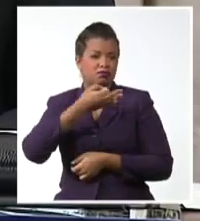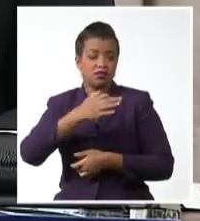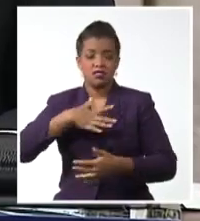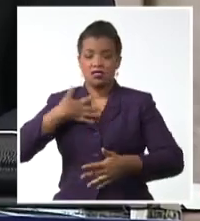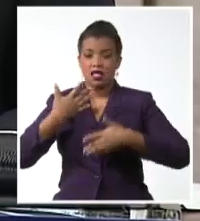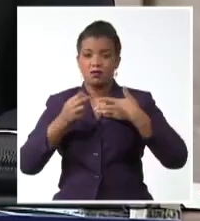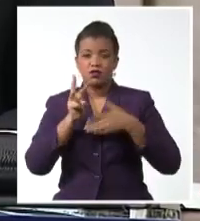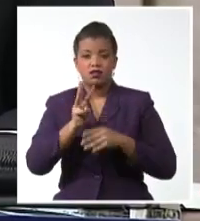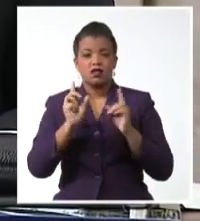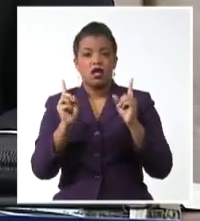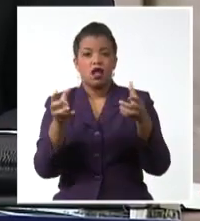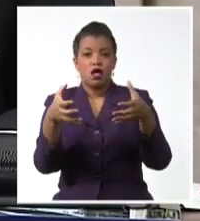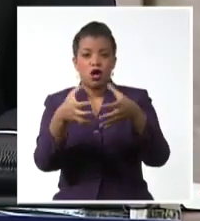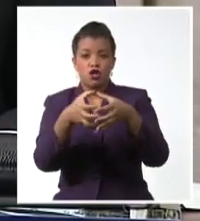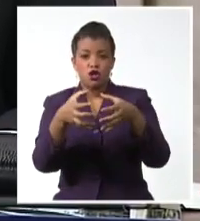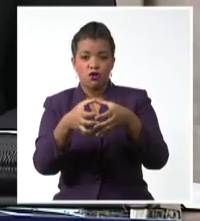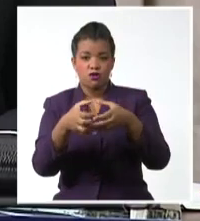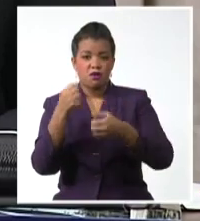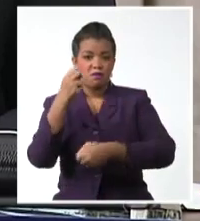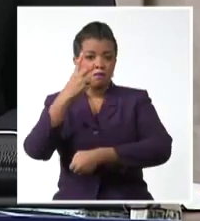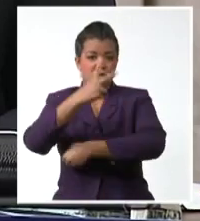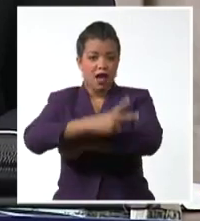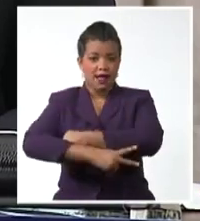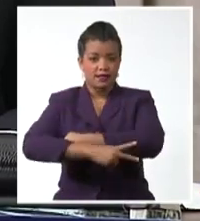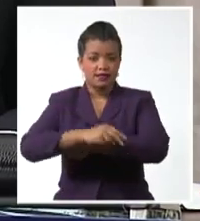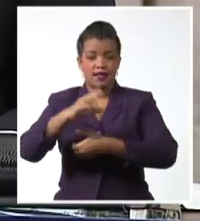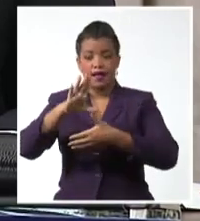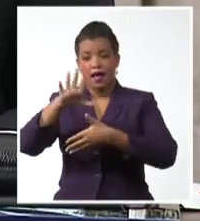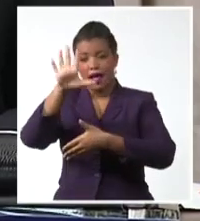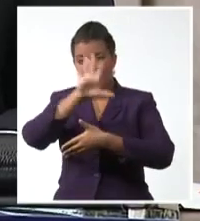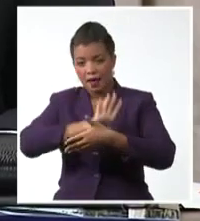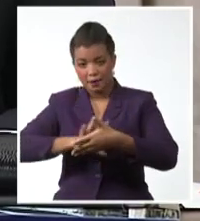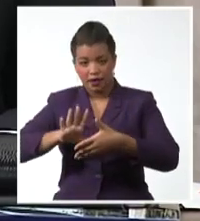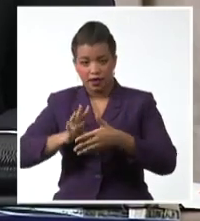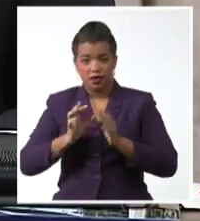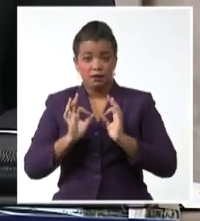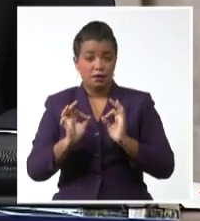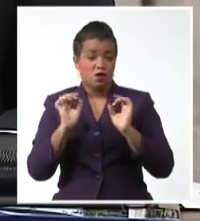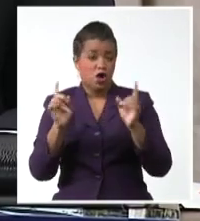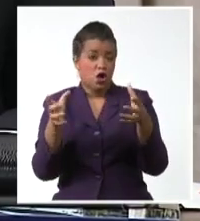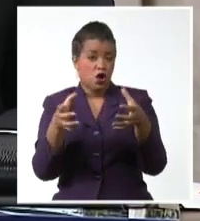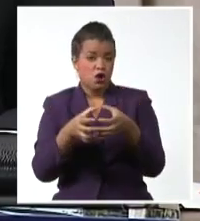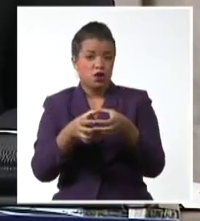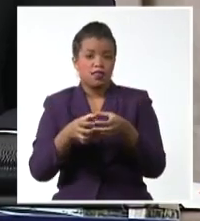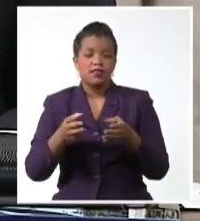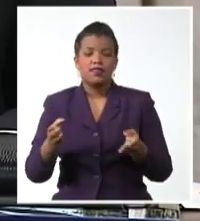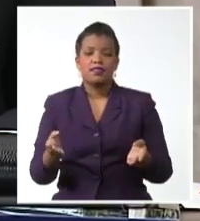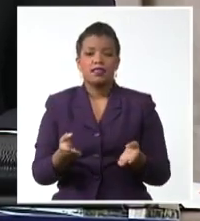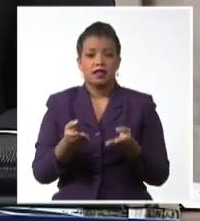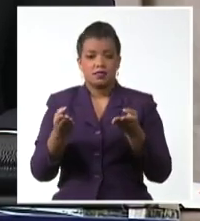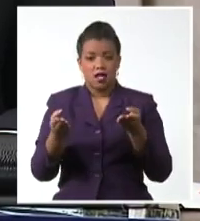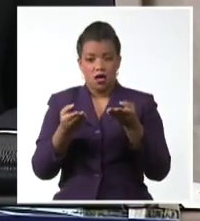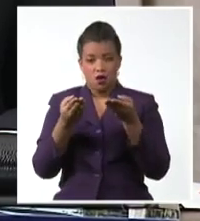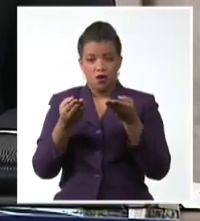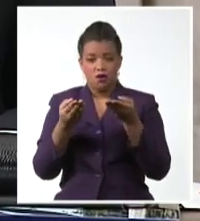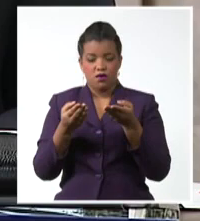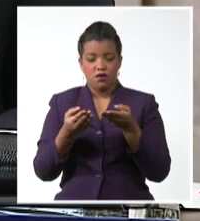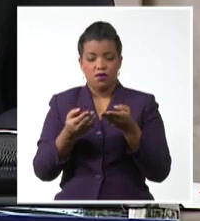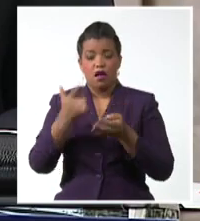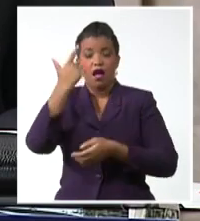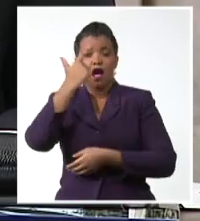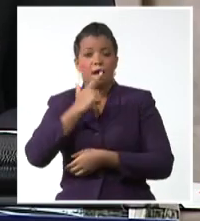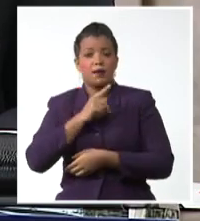de la tercera reunión del Foro de los Países de América Latina y el Caribe sobre desarrollo sostenible en abril de